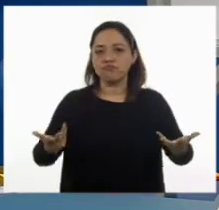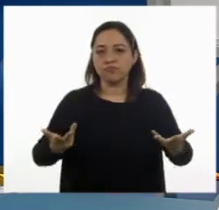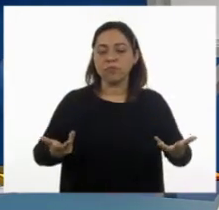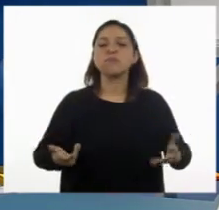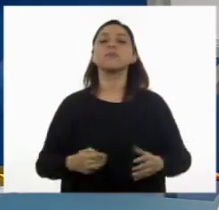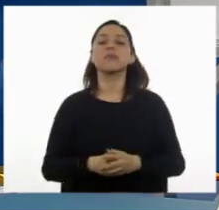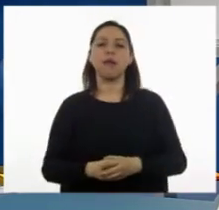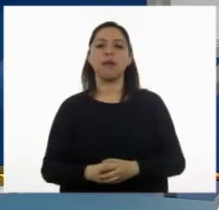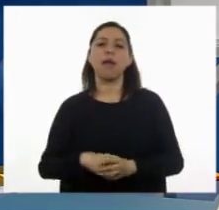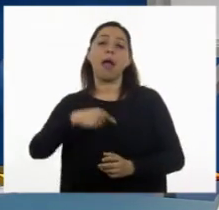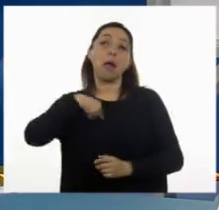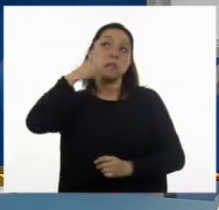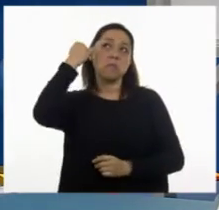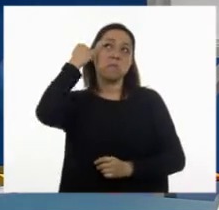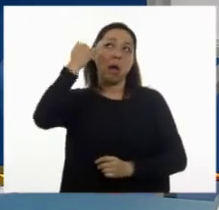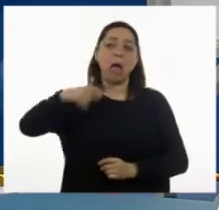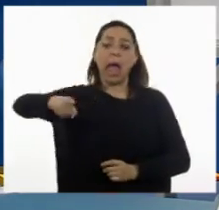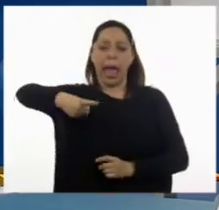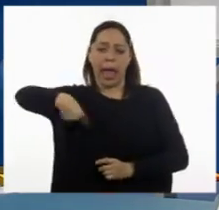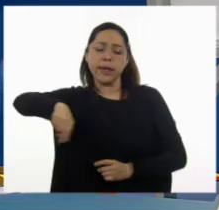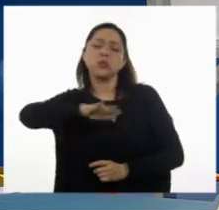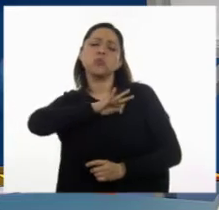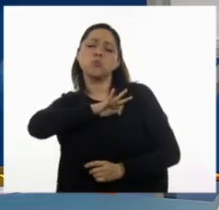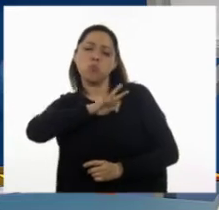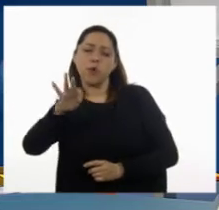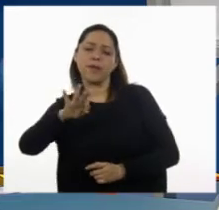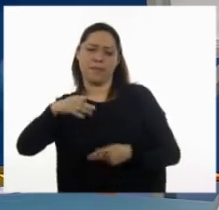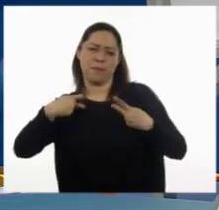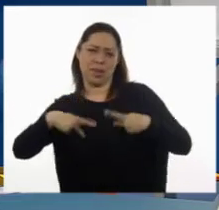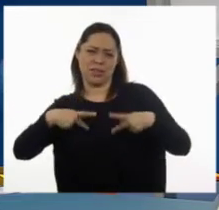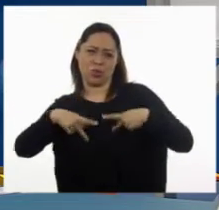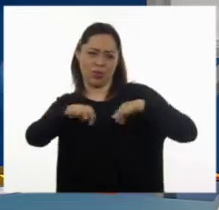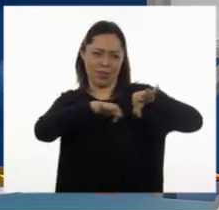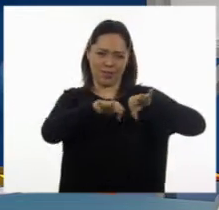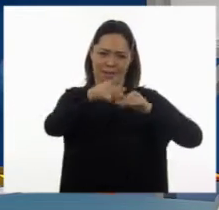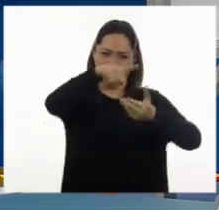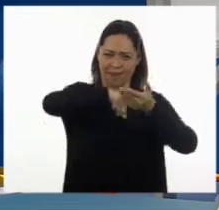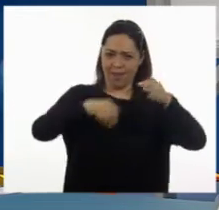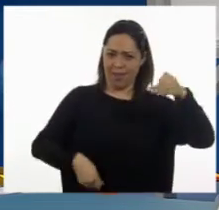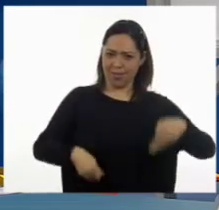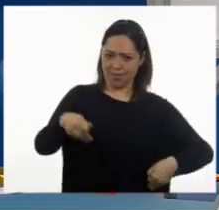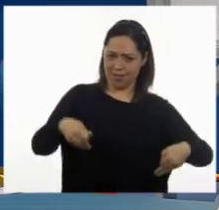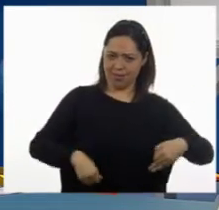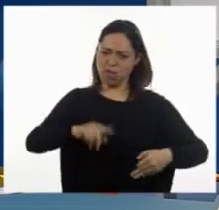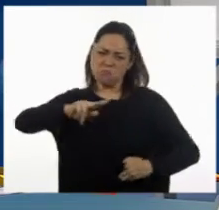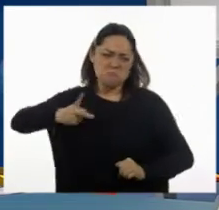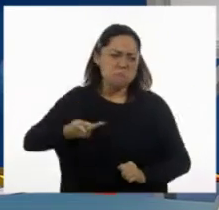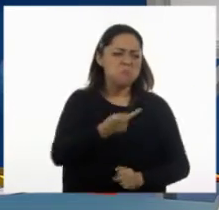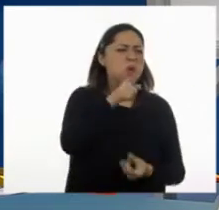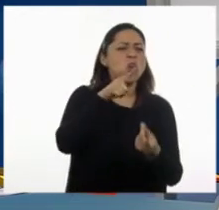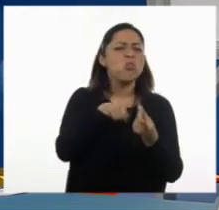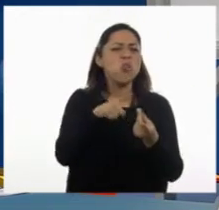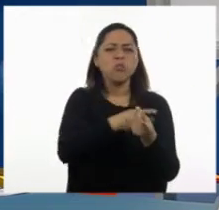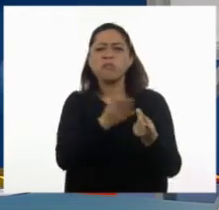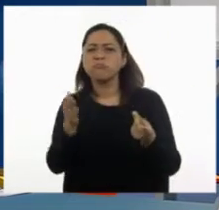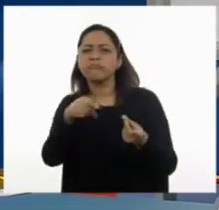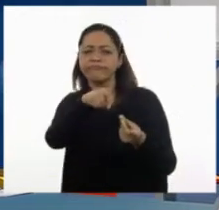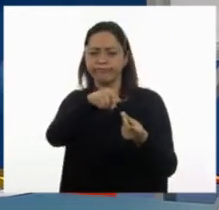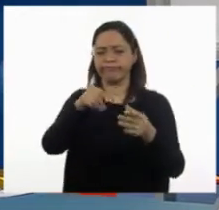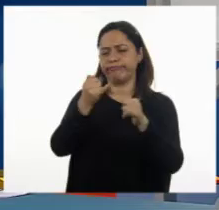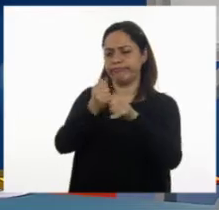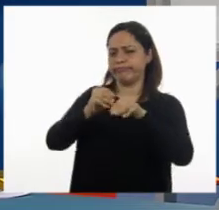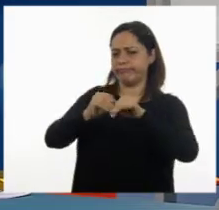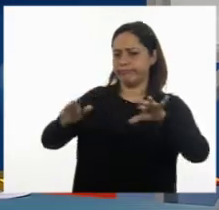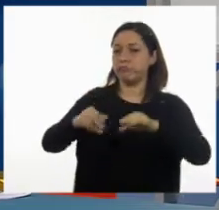pueden preguntar a los empleados del teatro, quienes amablemente, como tú bien dices, bueno, pues les darían información, ¿no? Pero Daniel quiere